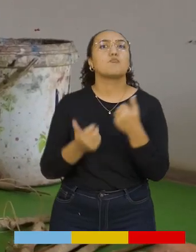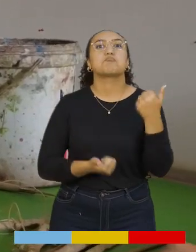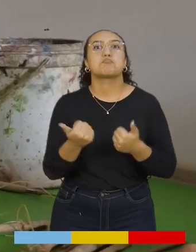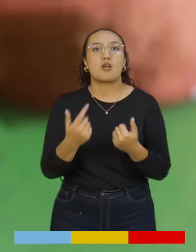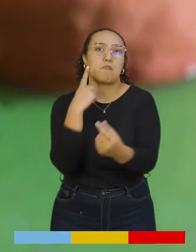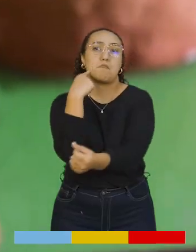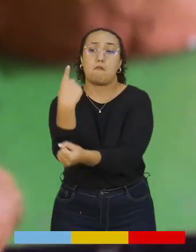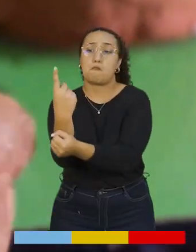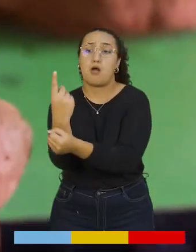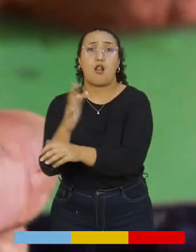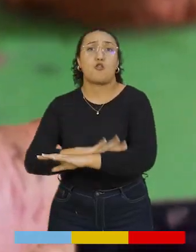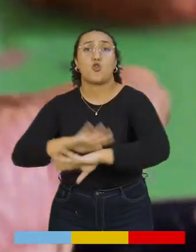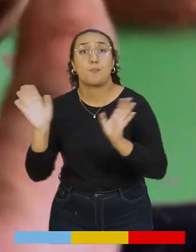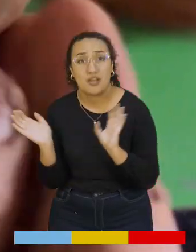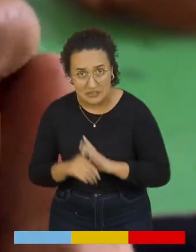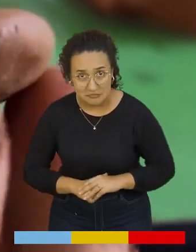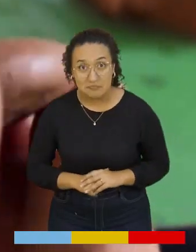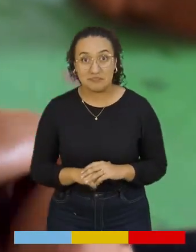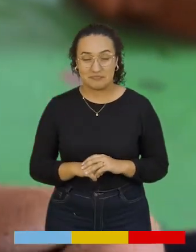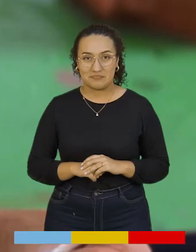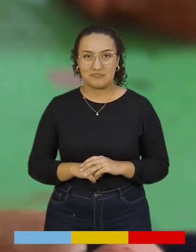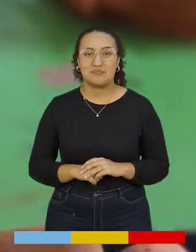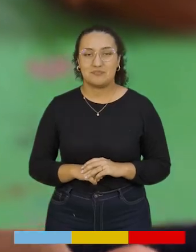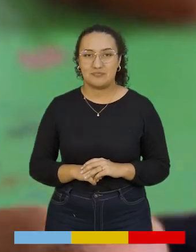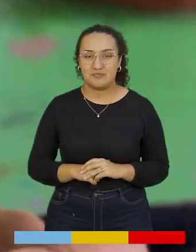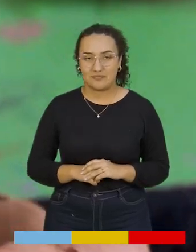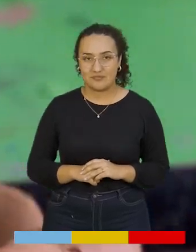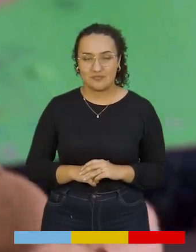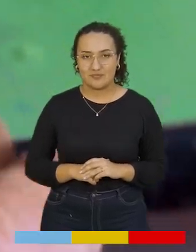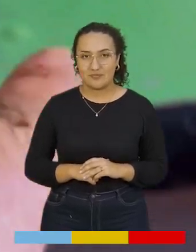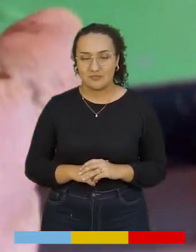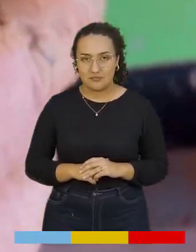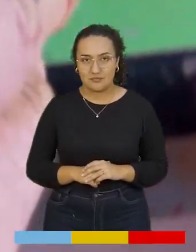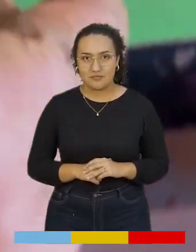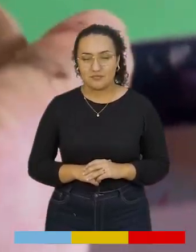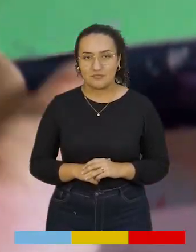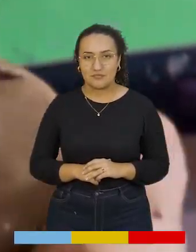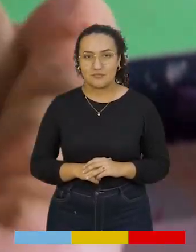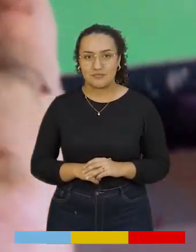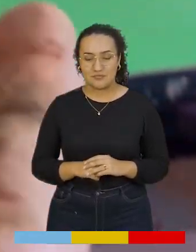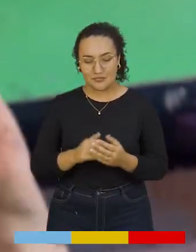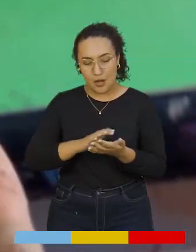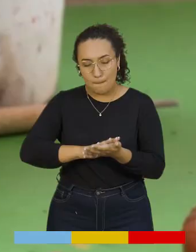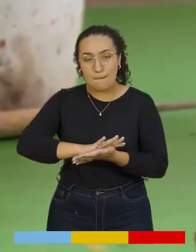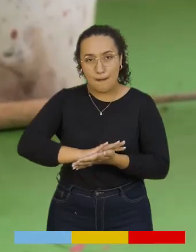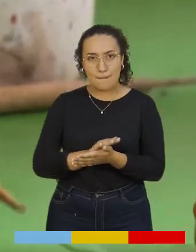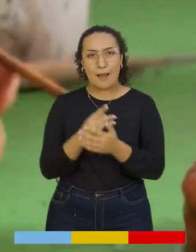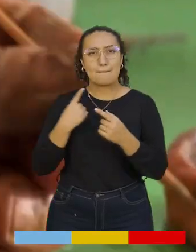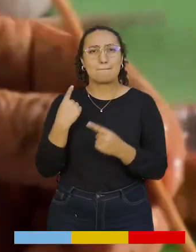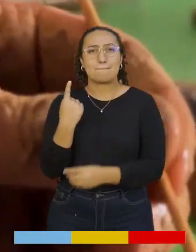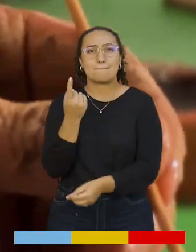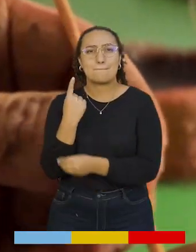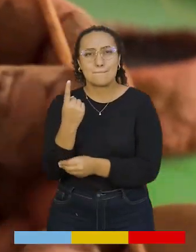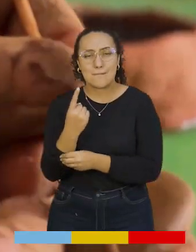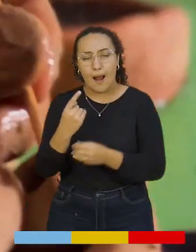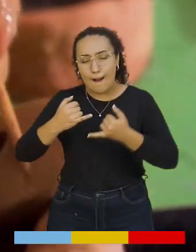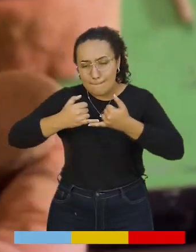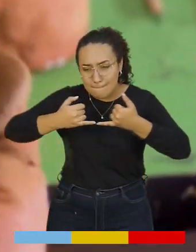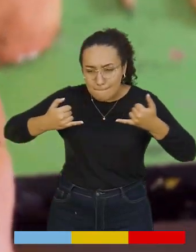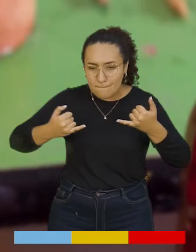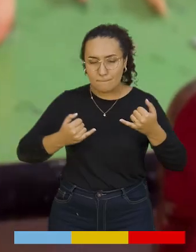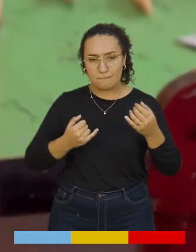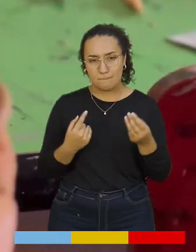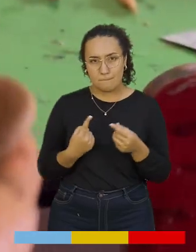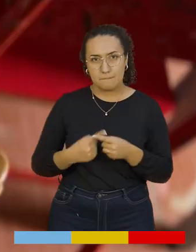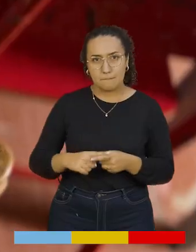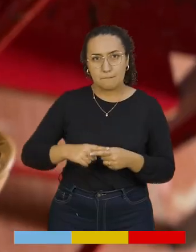palitos, no más. Extensores de los dedos. Entonces ahí ya estamos haciendo el hueco. Ya está el hueco. Con un palo más